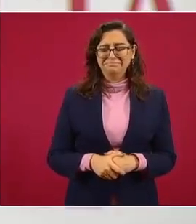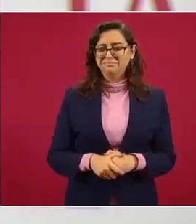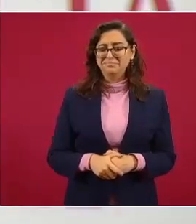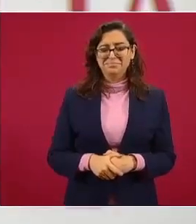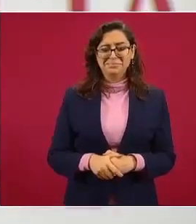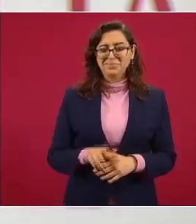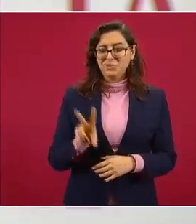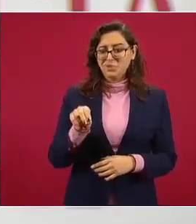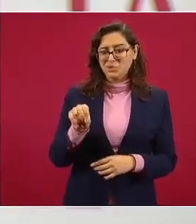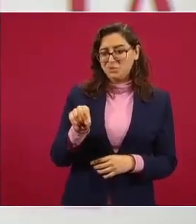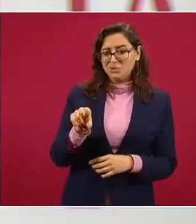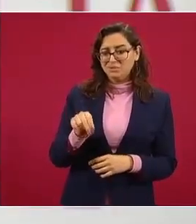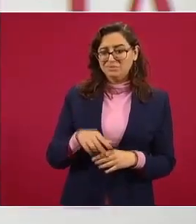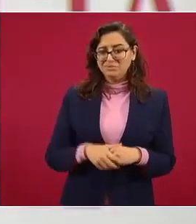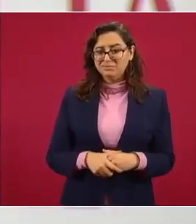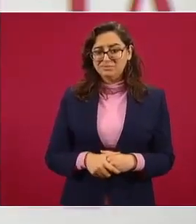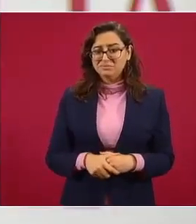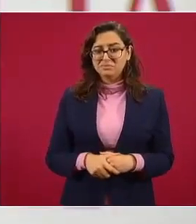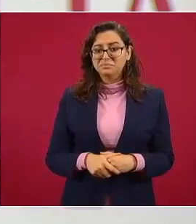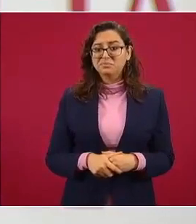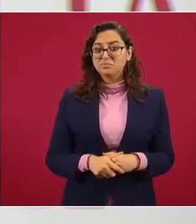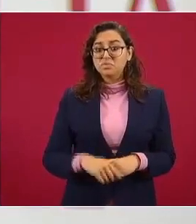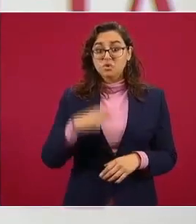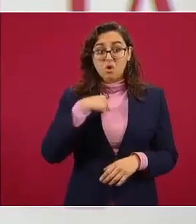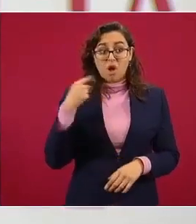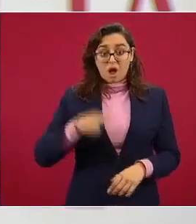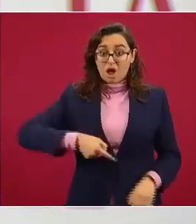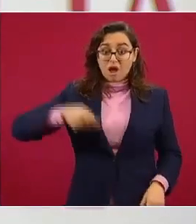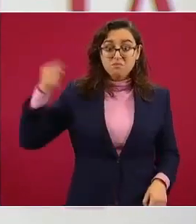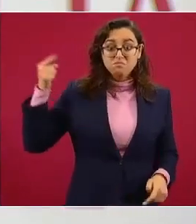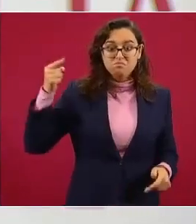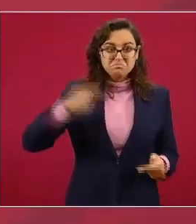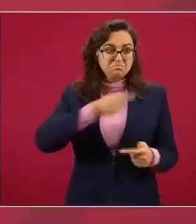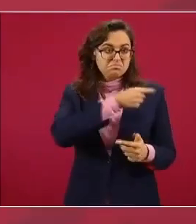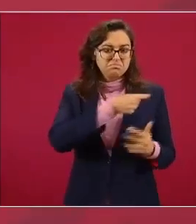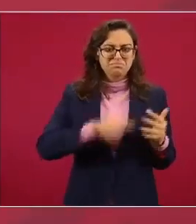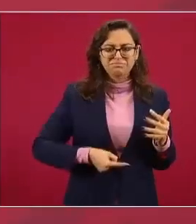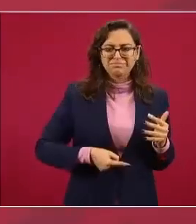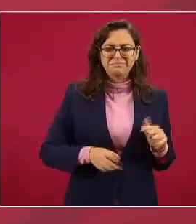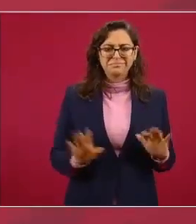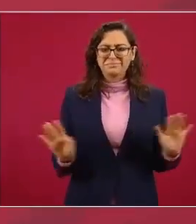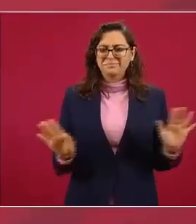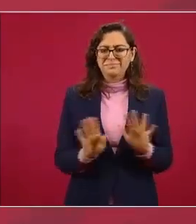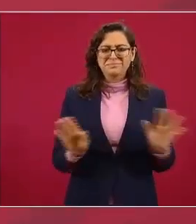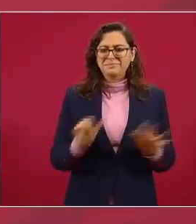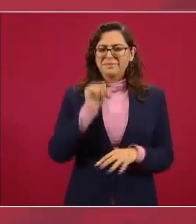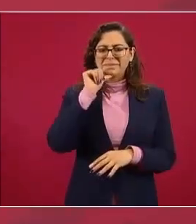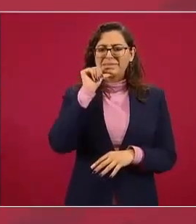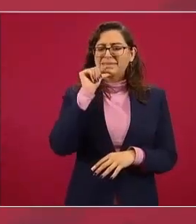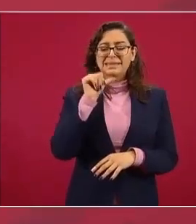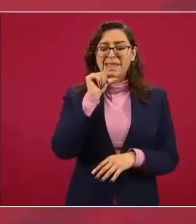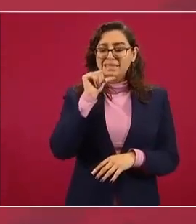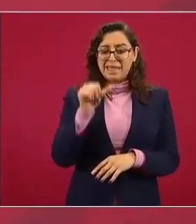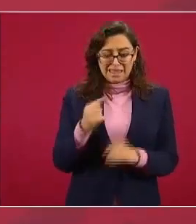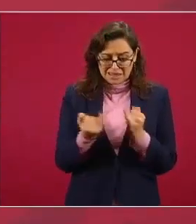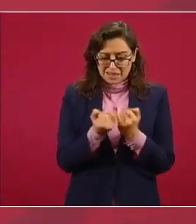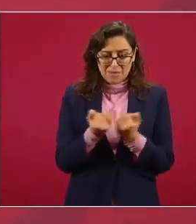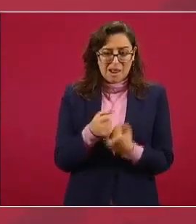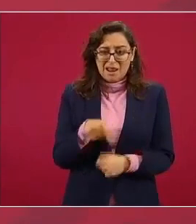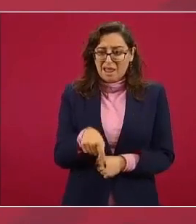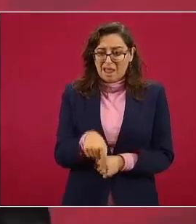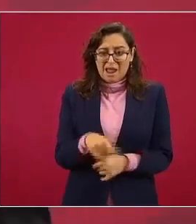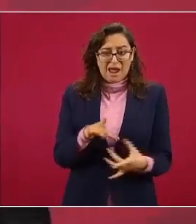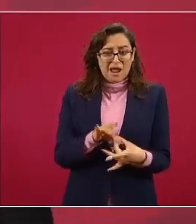acción específica sino más bien me referí casi en términos igualitos a lo que estoy informando ahorita